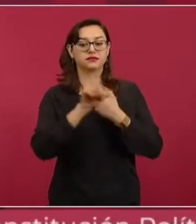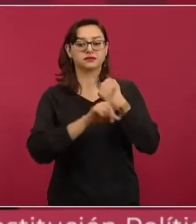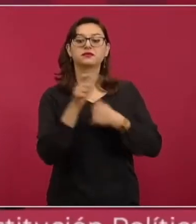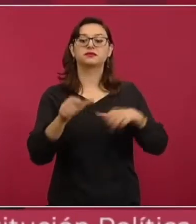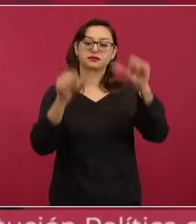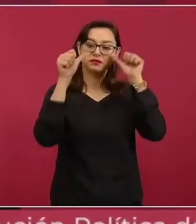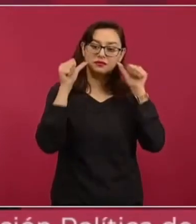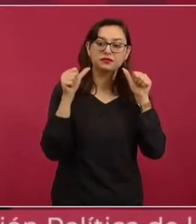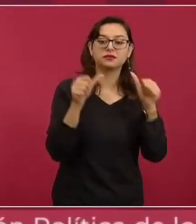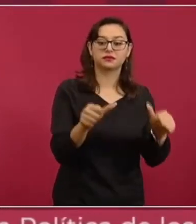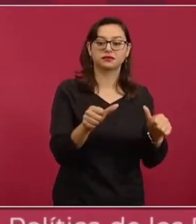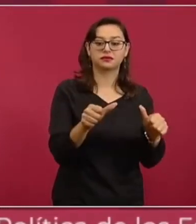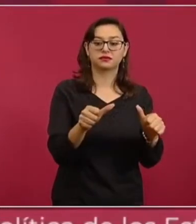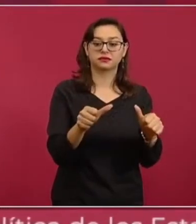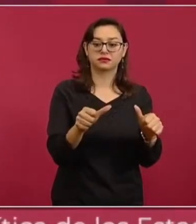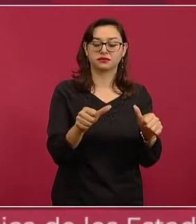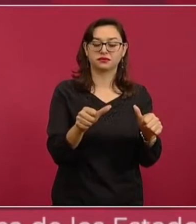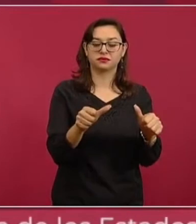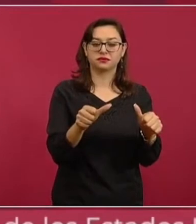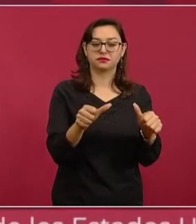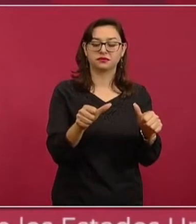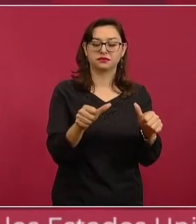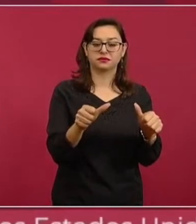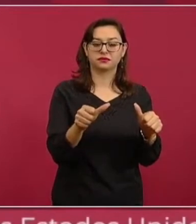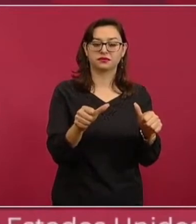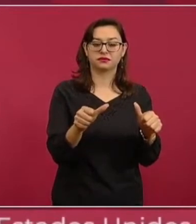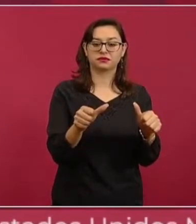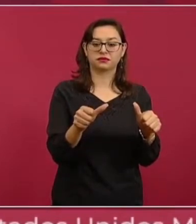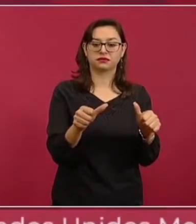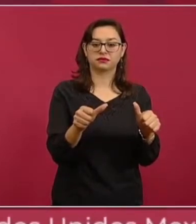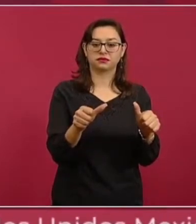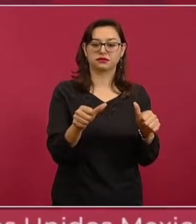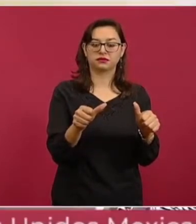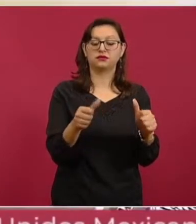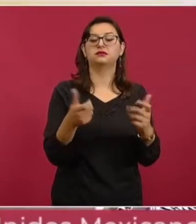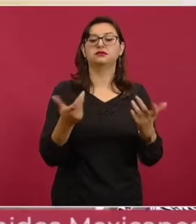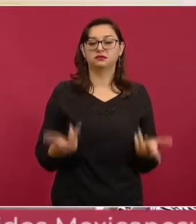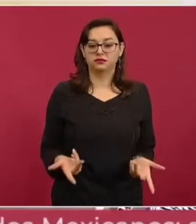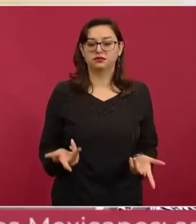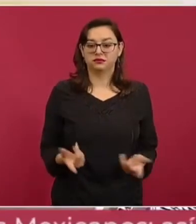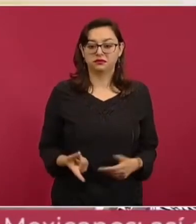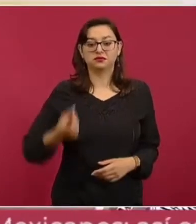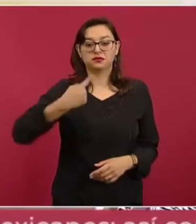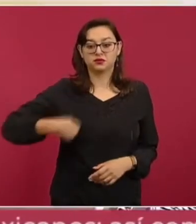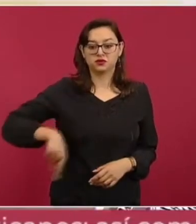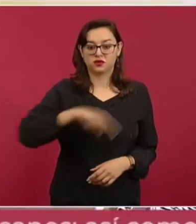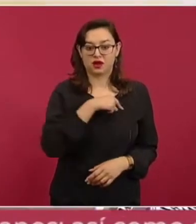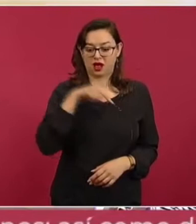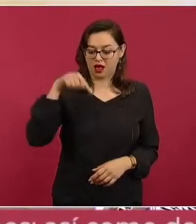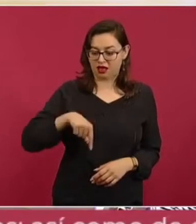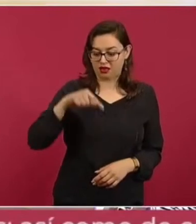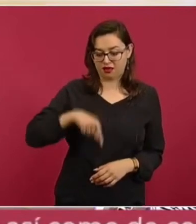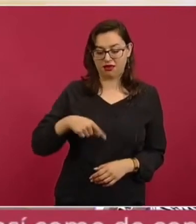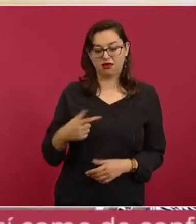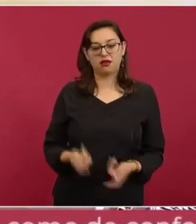es que nosotros estamos para servir al